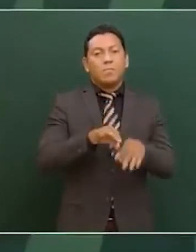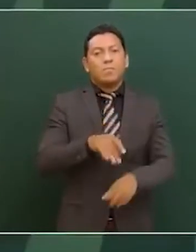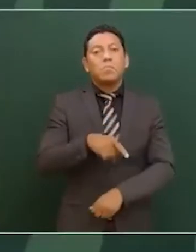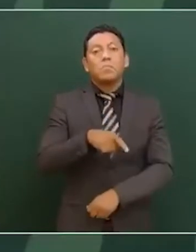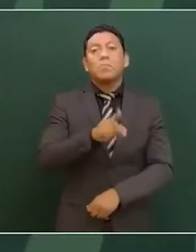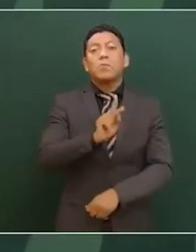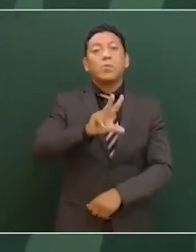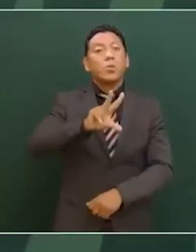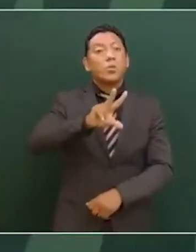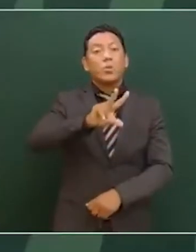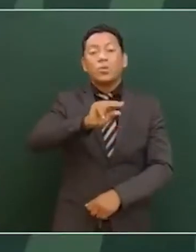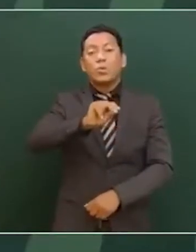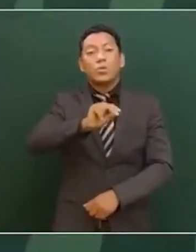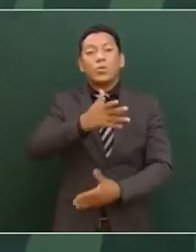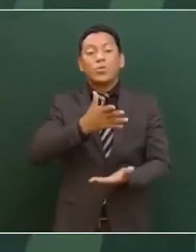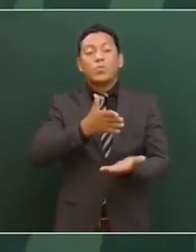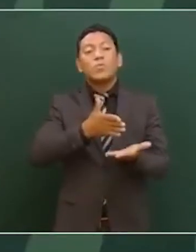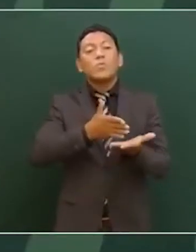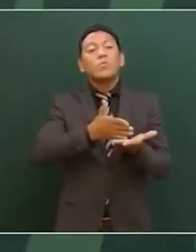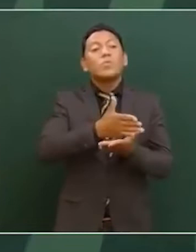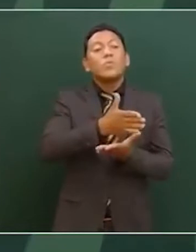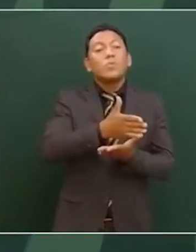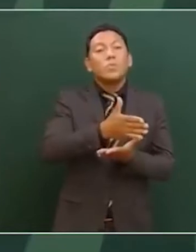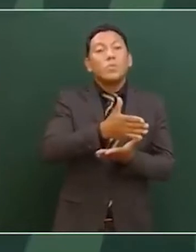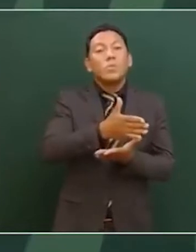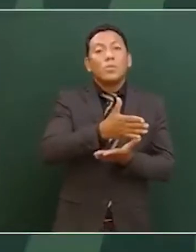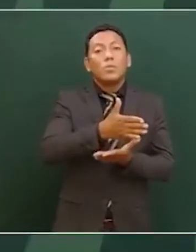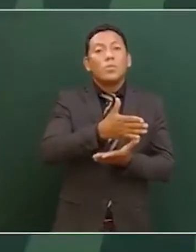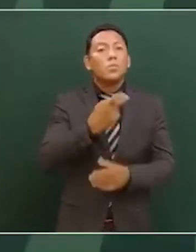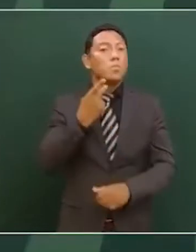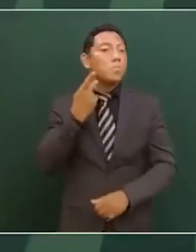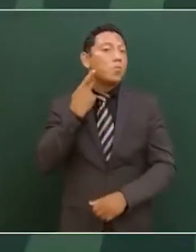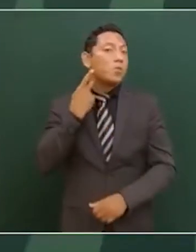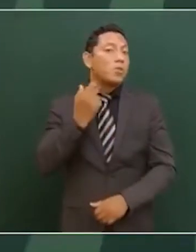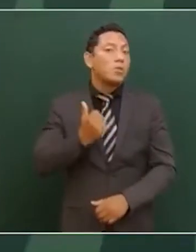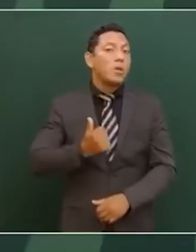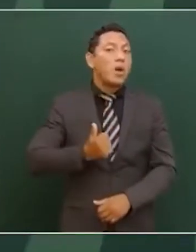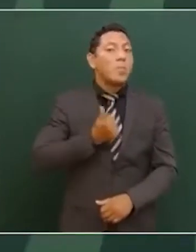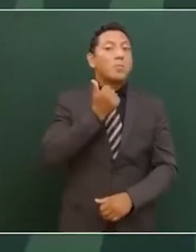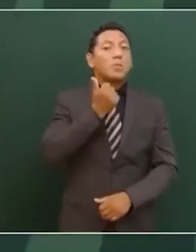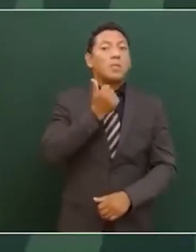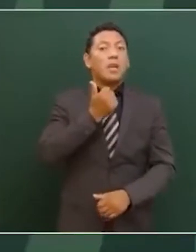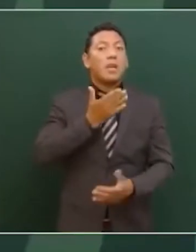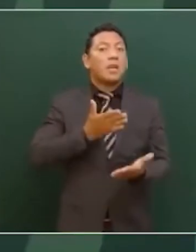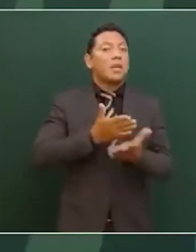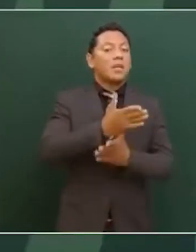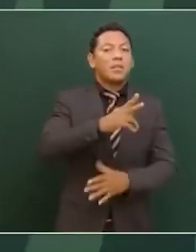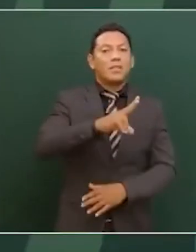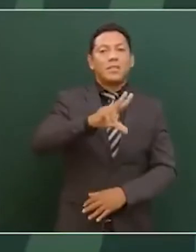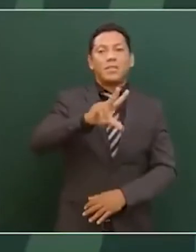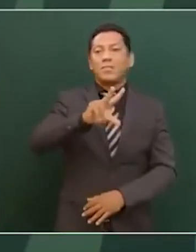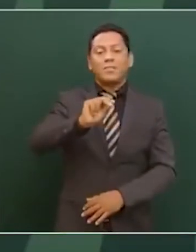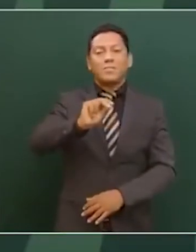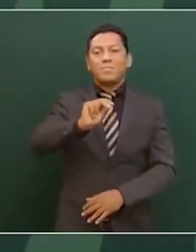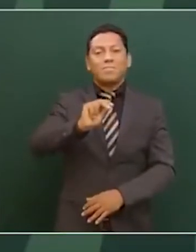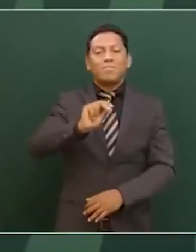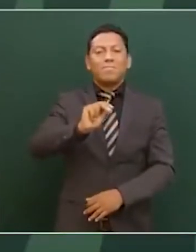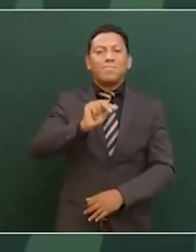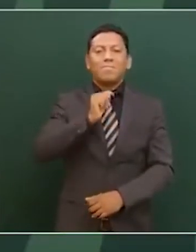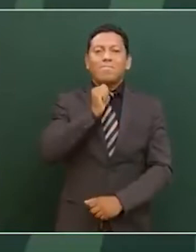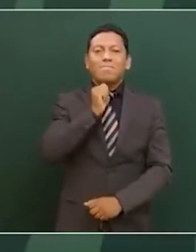el manejo económico político-intervencionista que